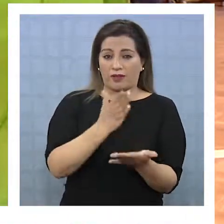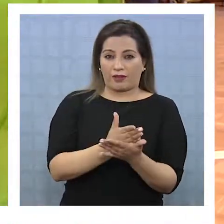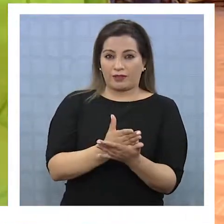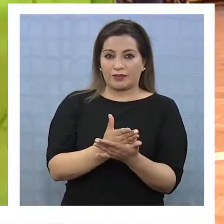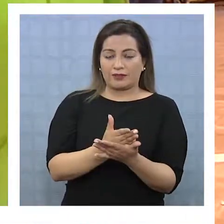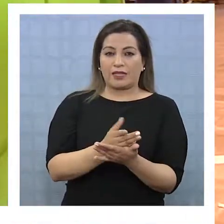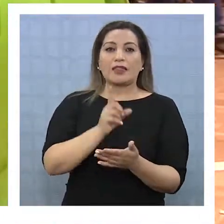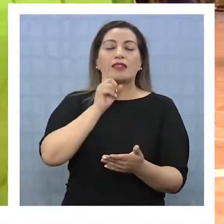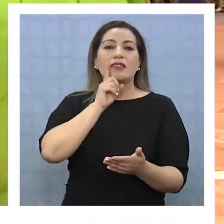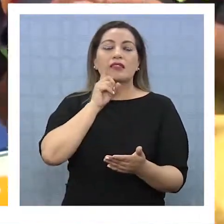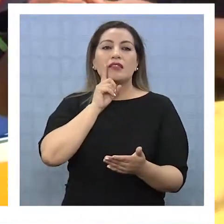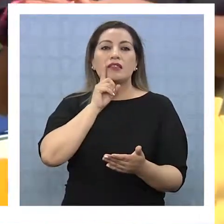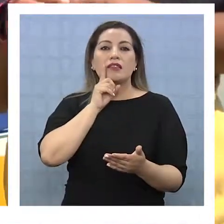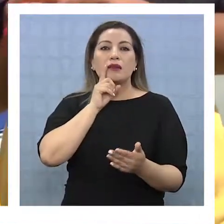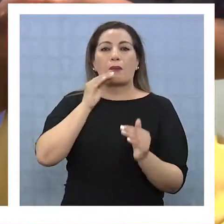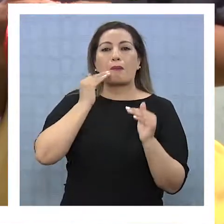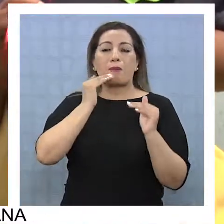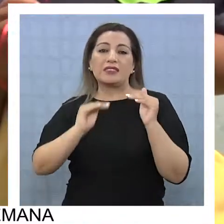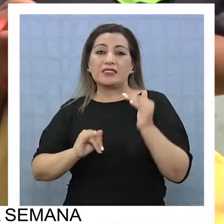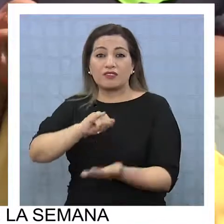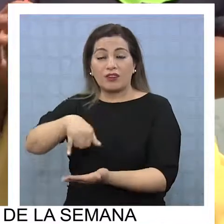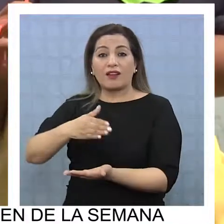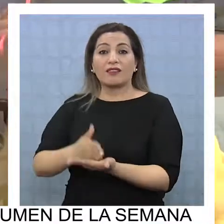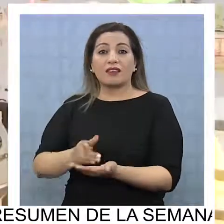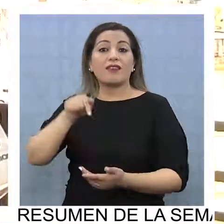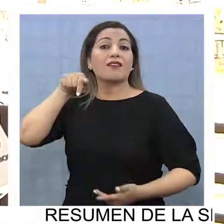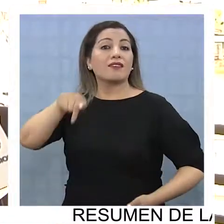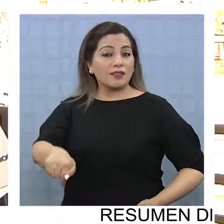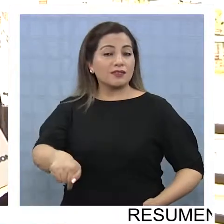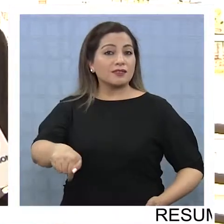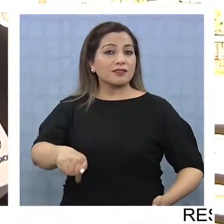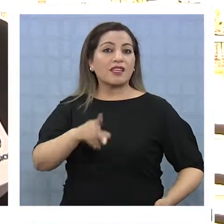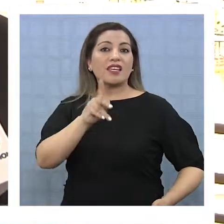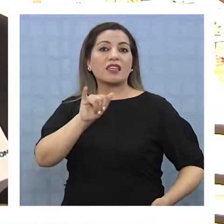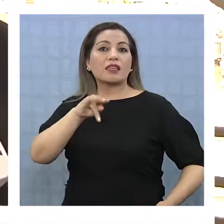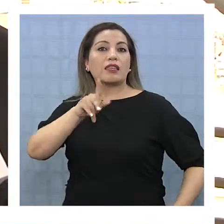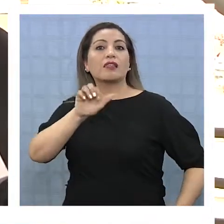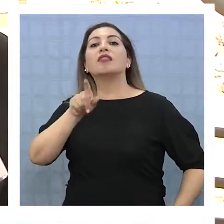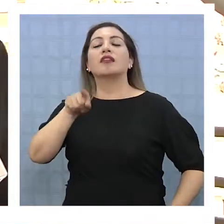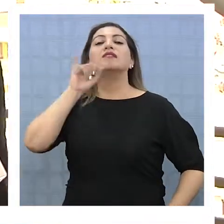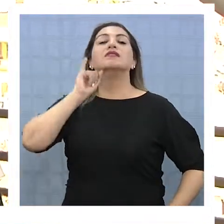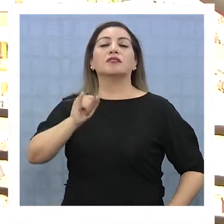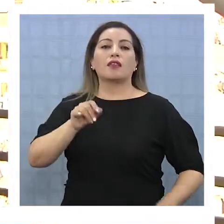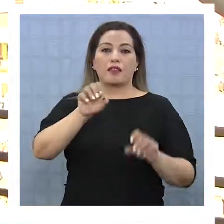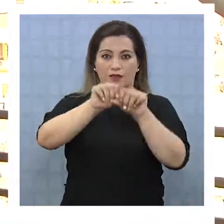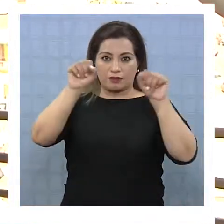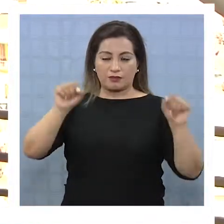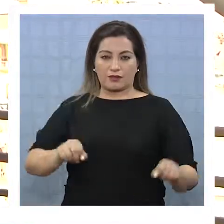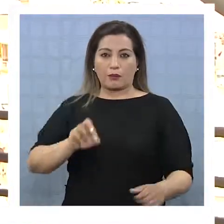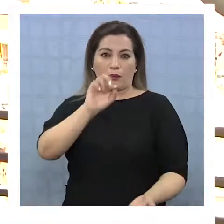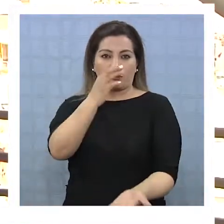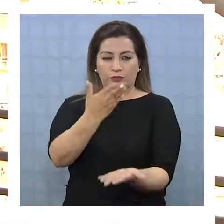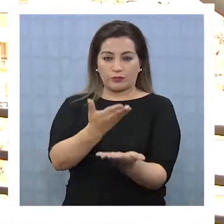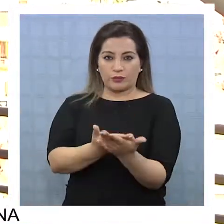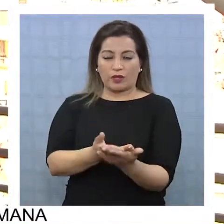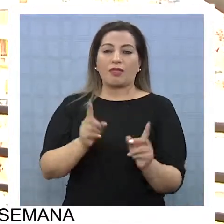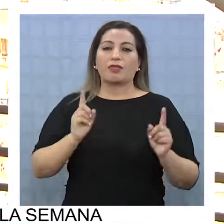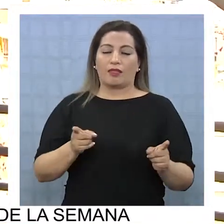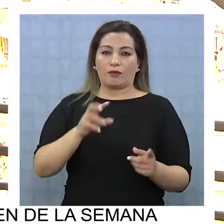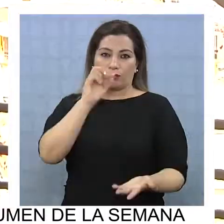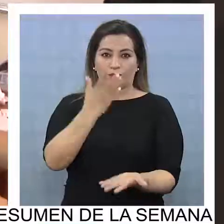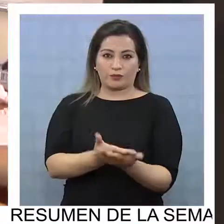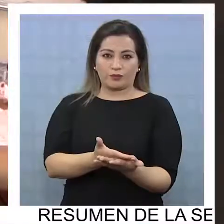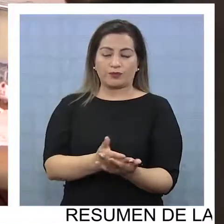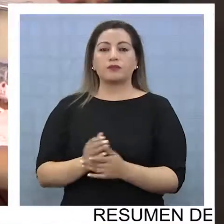cursos desde pre-kínder en adelante, ese pre-kínder, ese kínder sí está en el sistema de admisión y por lo tanto tiene que